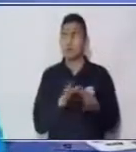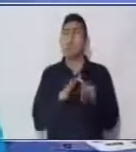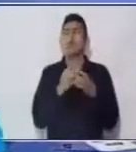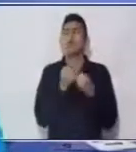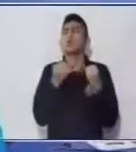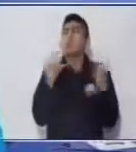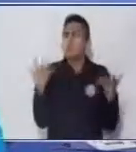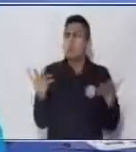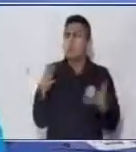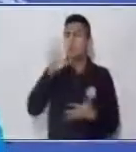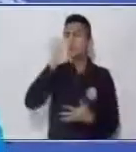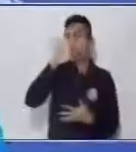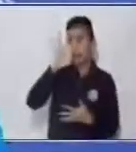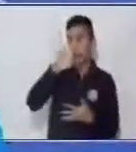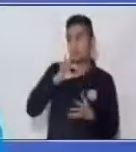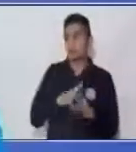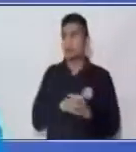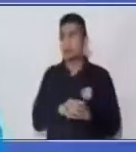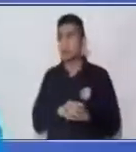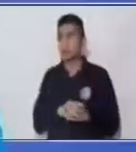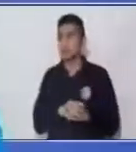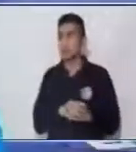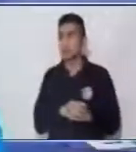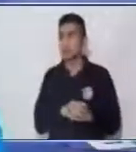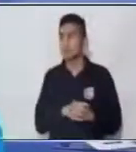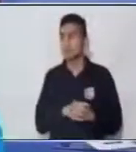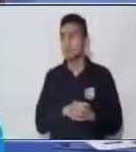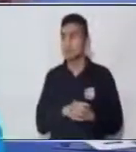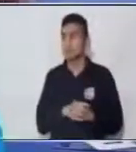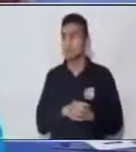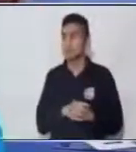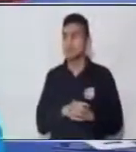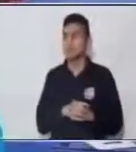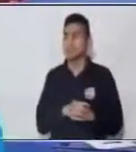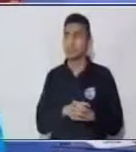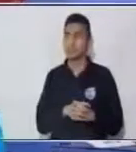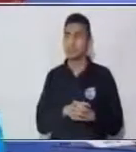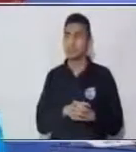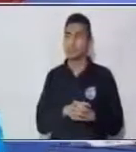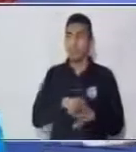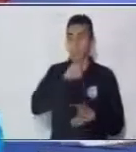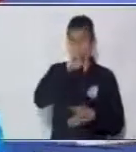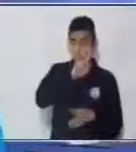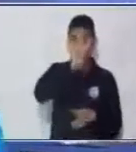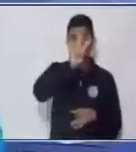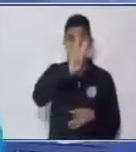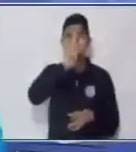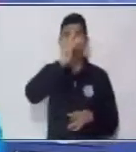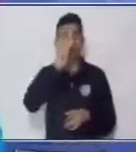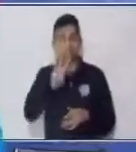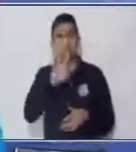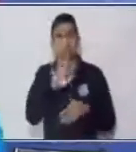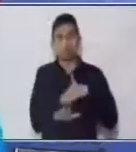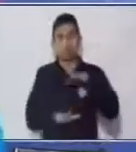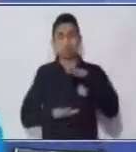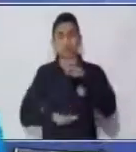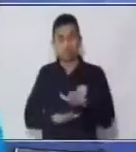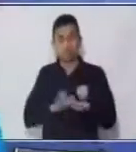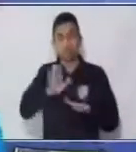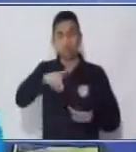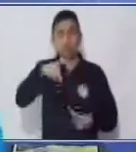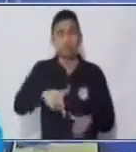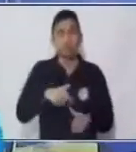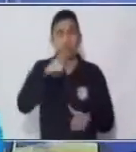Tres Vamos a ver Uno, dos, tres Dice, mencione